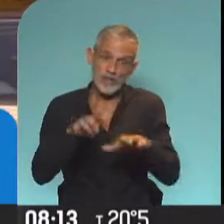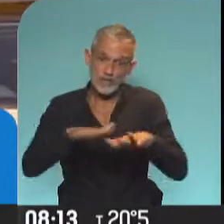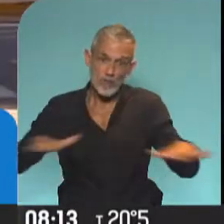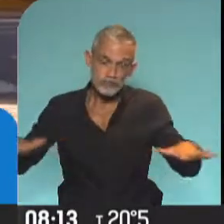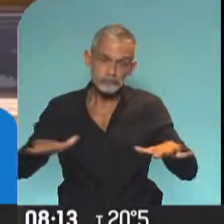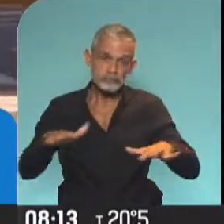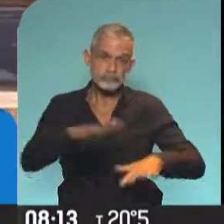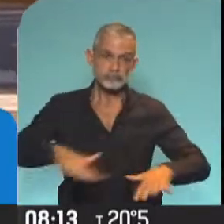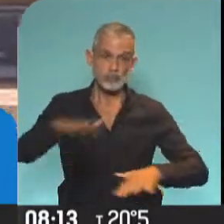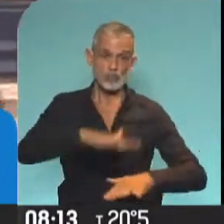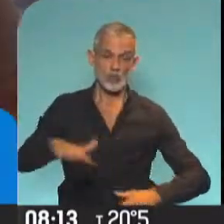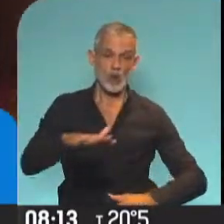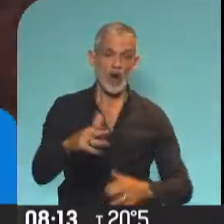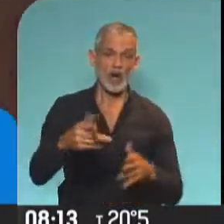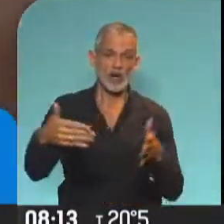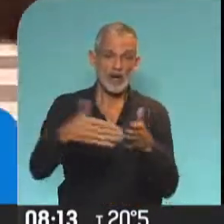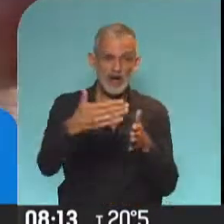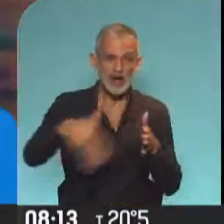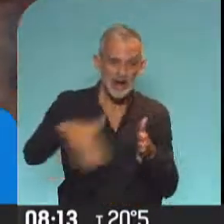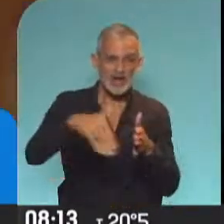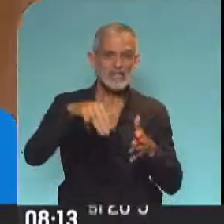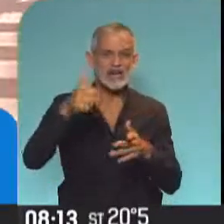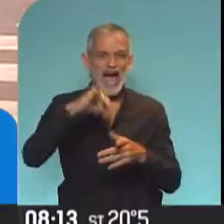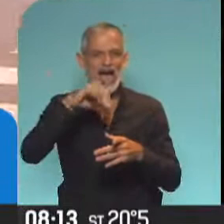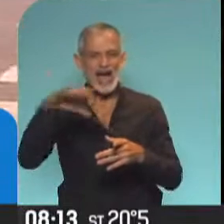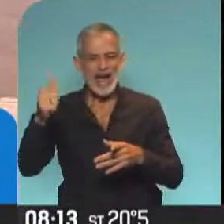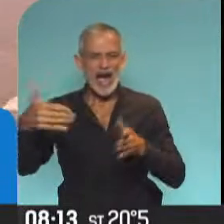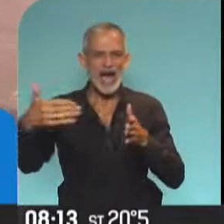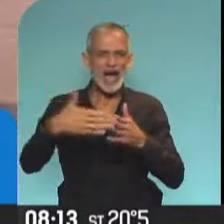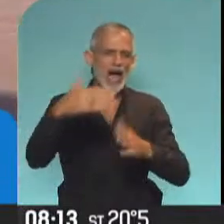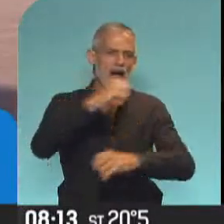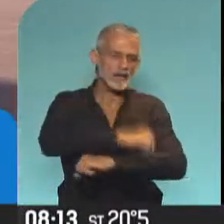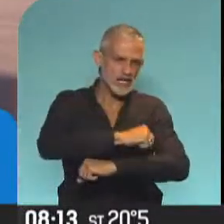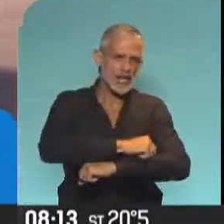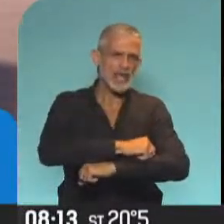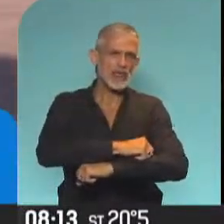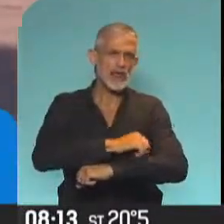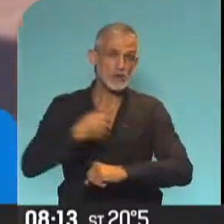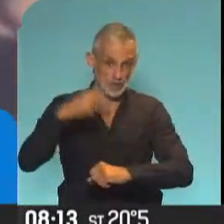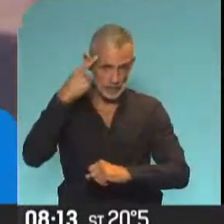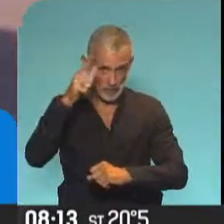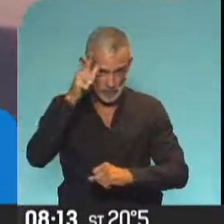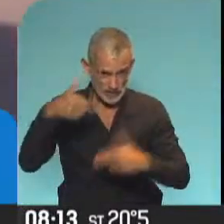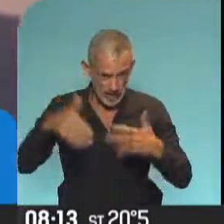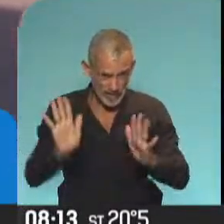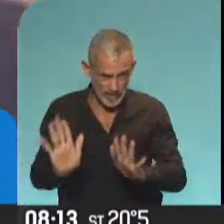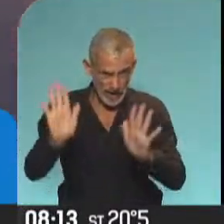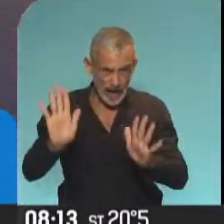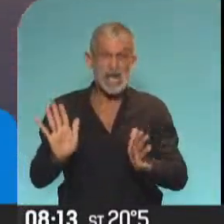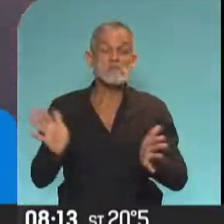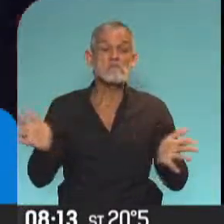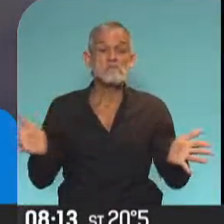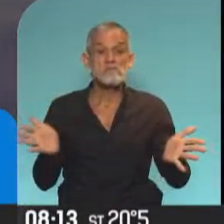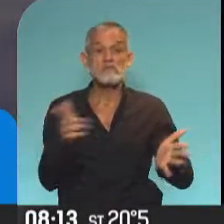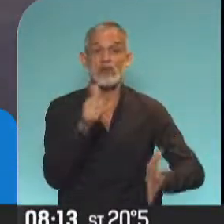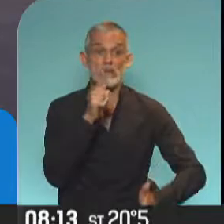sobre Nazca, Avellaneda y demás calles. ¿Usted cree que los van a dejar? Y por lo visto,